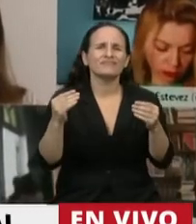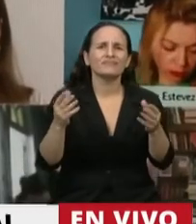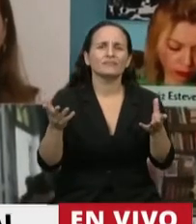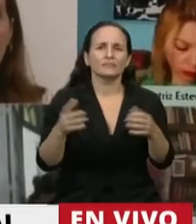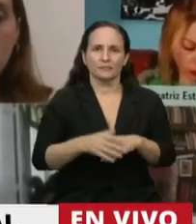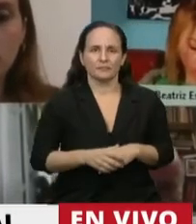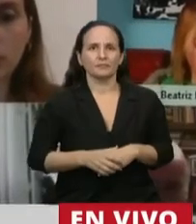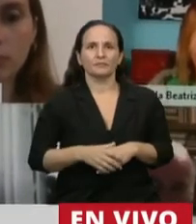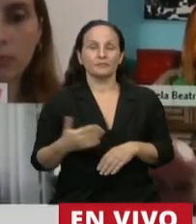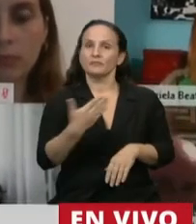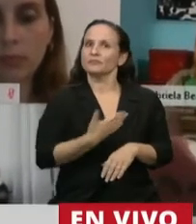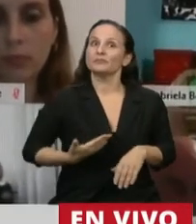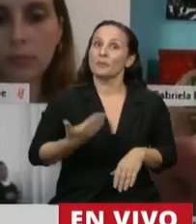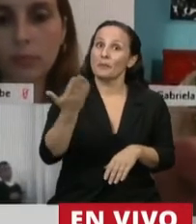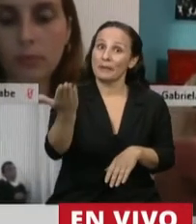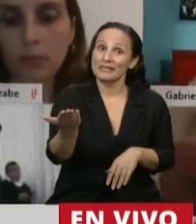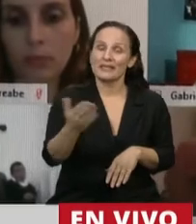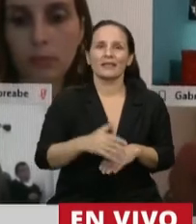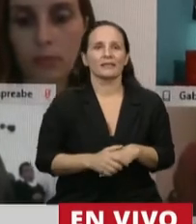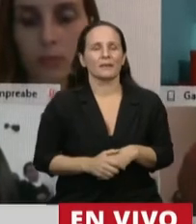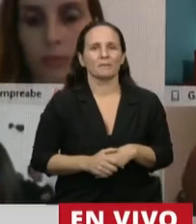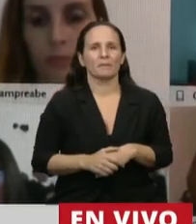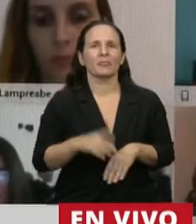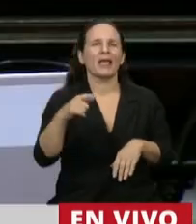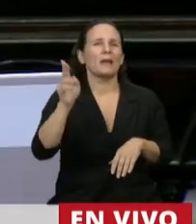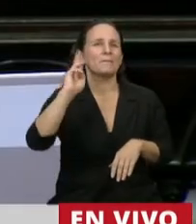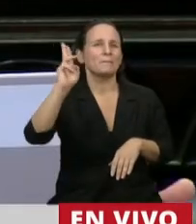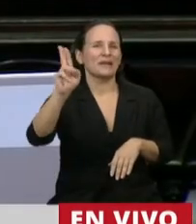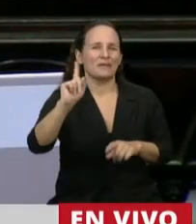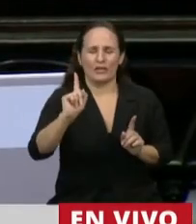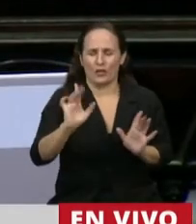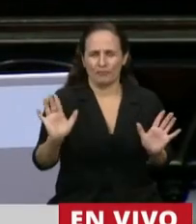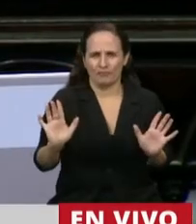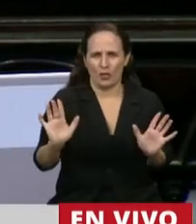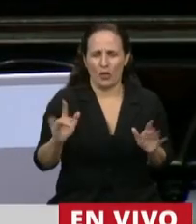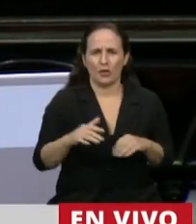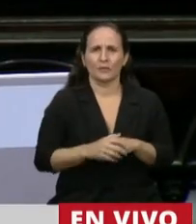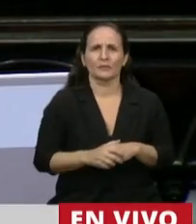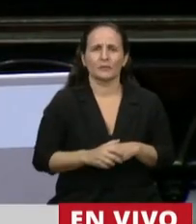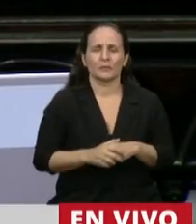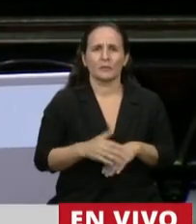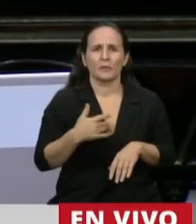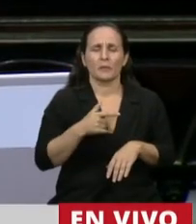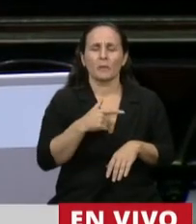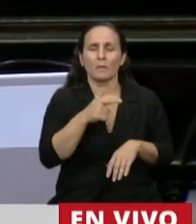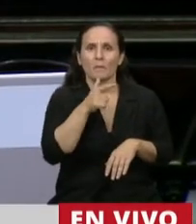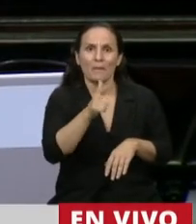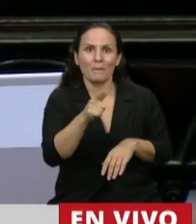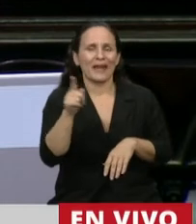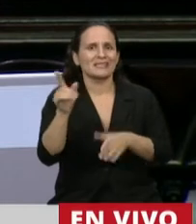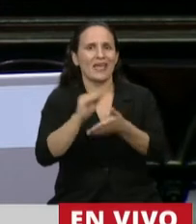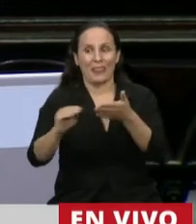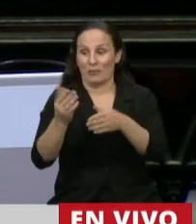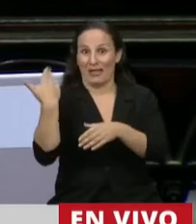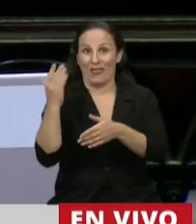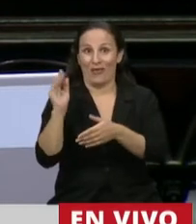Presidente, como ya no es cuestión de privilegio lo que acaba de tratar y me parece que lo que planteó el diputado